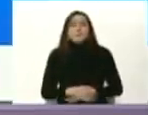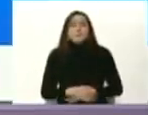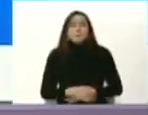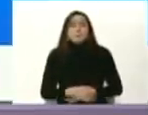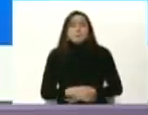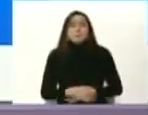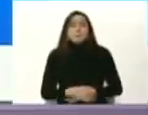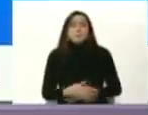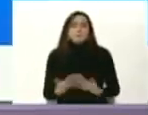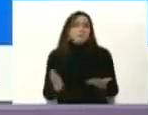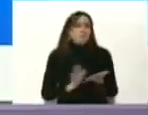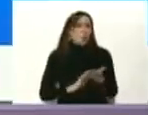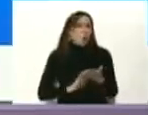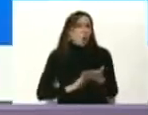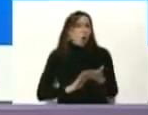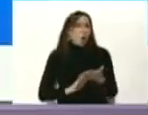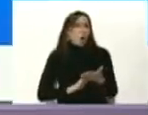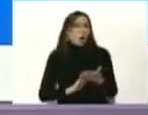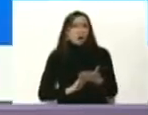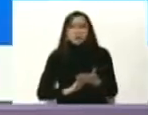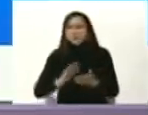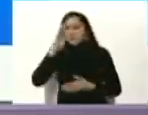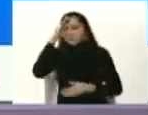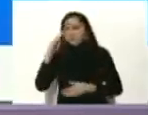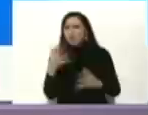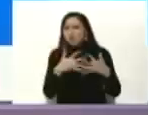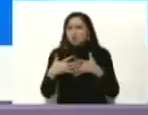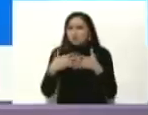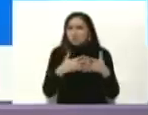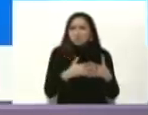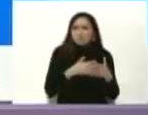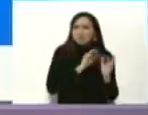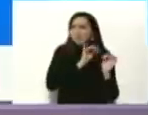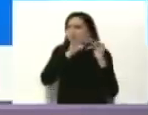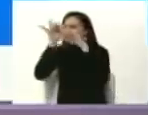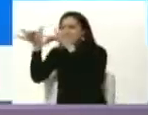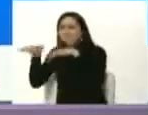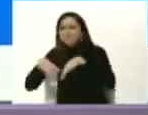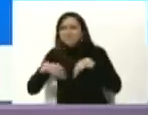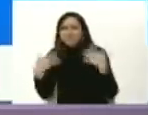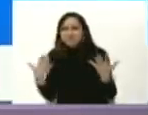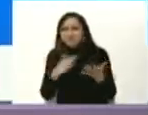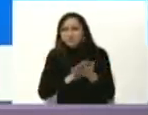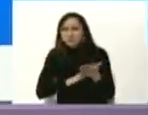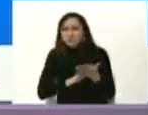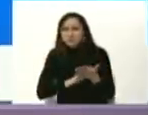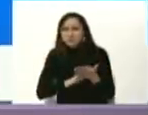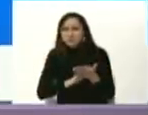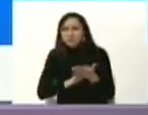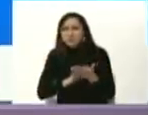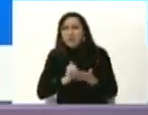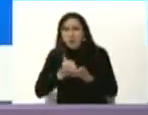¿Qué resolvió la intervención militar de Estados Unidos en Afganistán? ¿Qué resolvió? ¿En qué ayuda al pueblo?